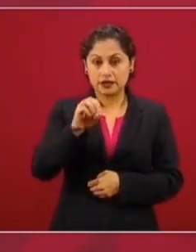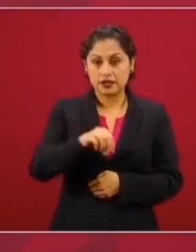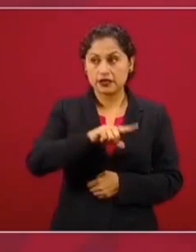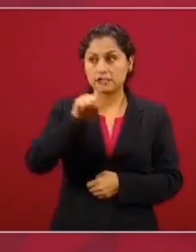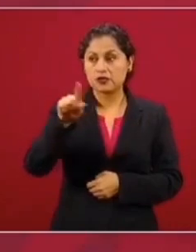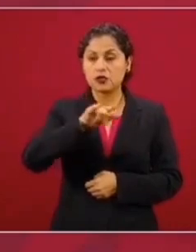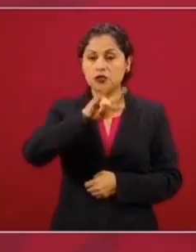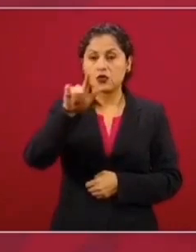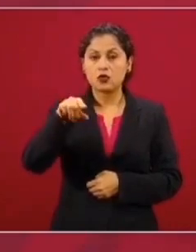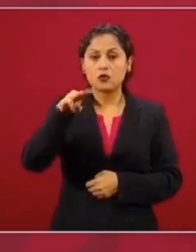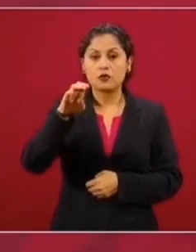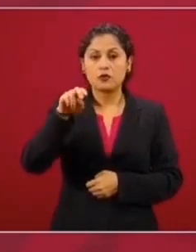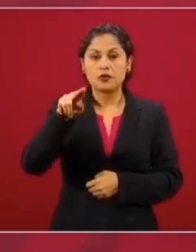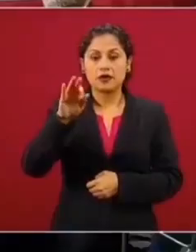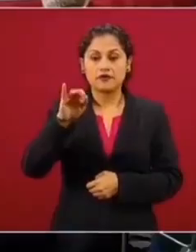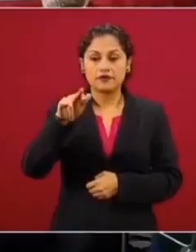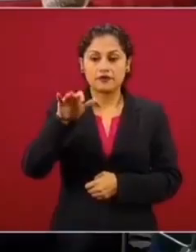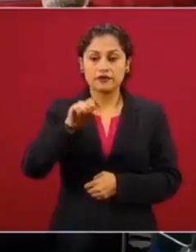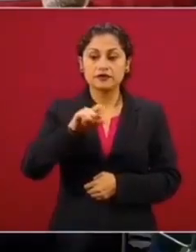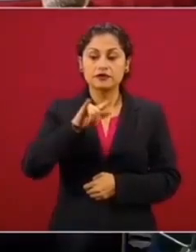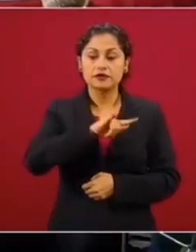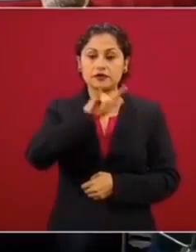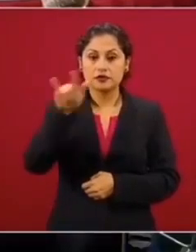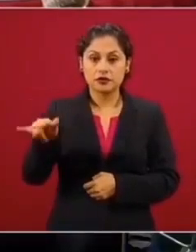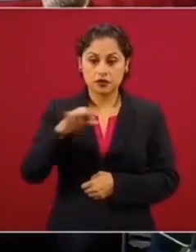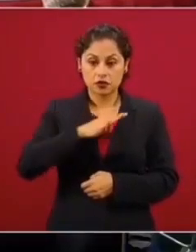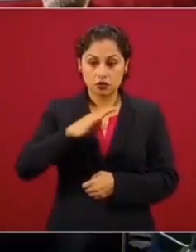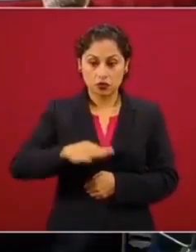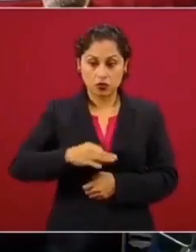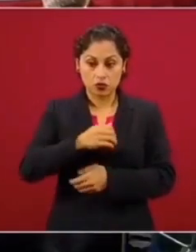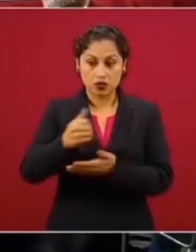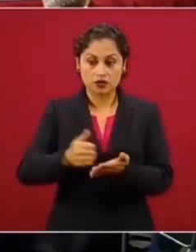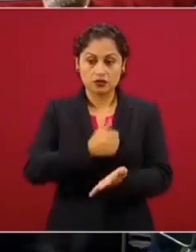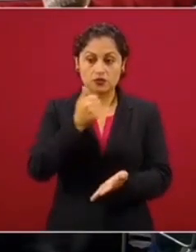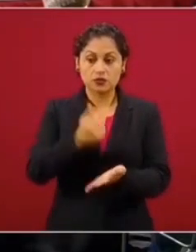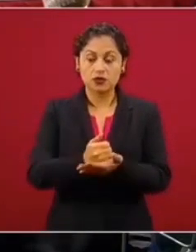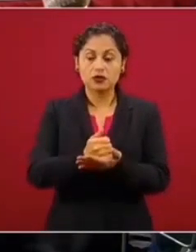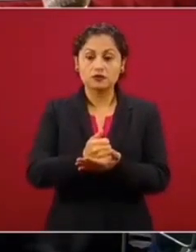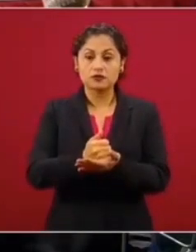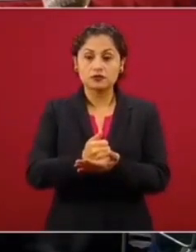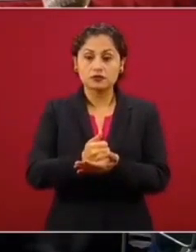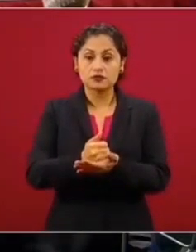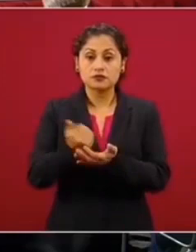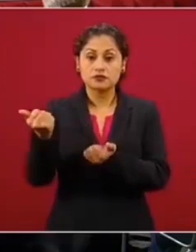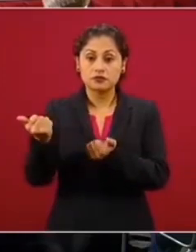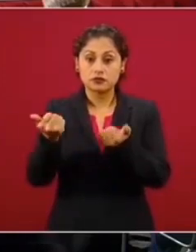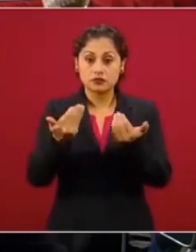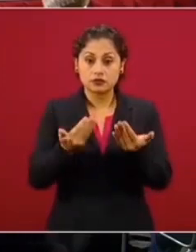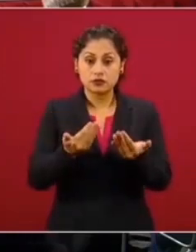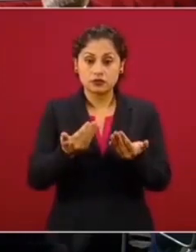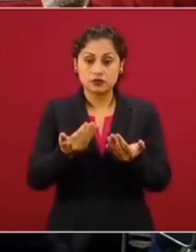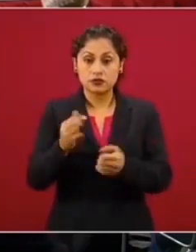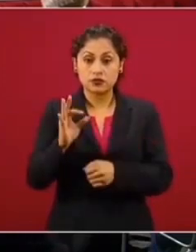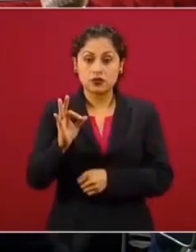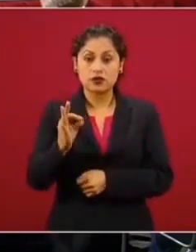de Memphis a la ciudad de Toluca, son 44 pallets